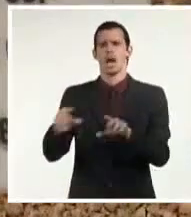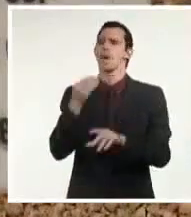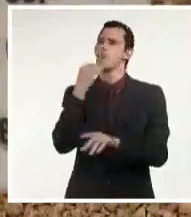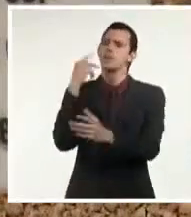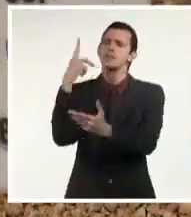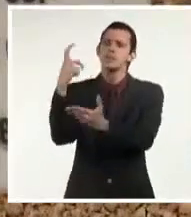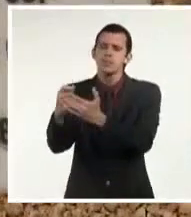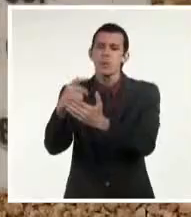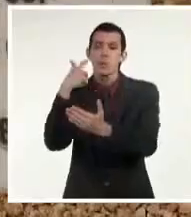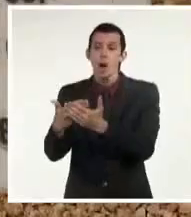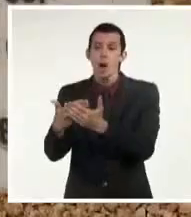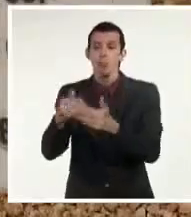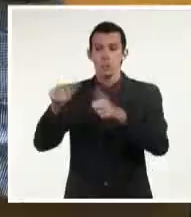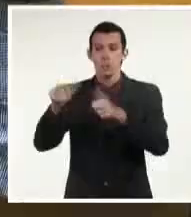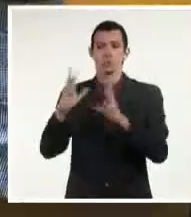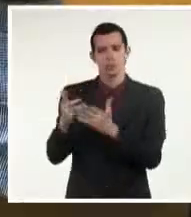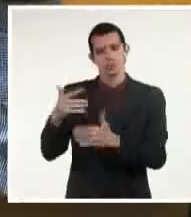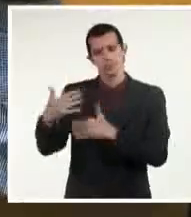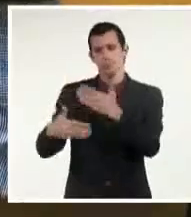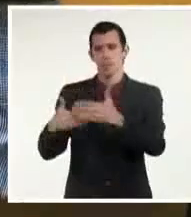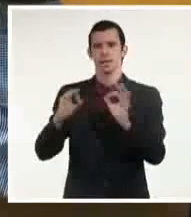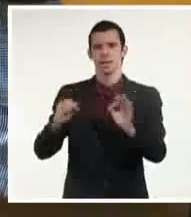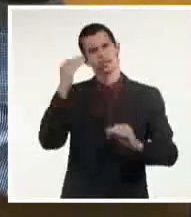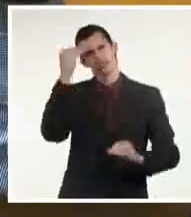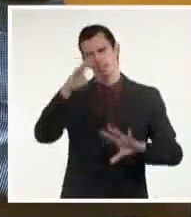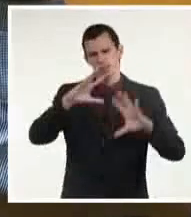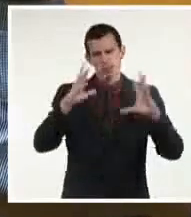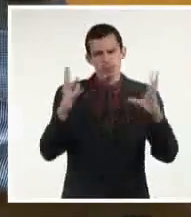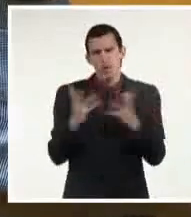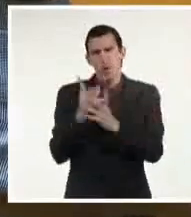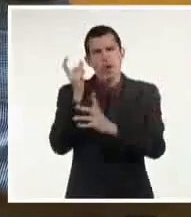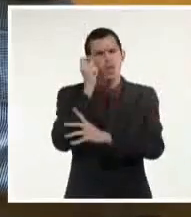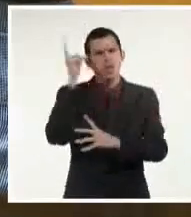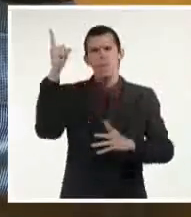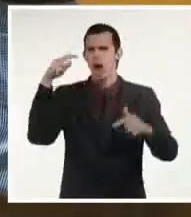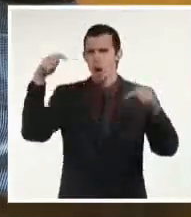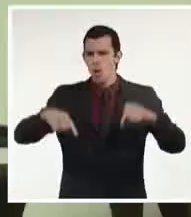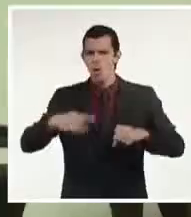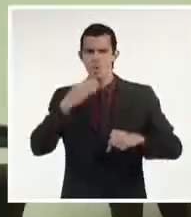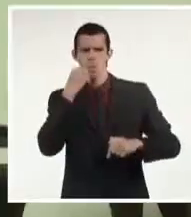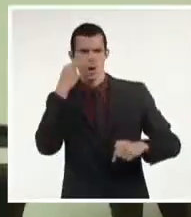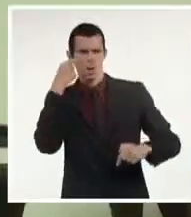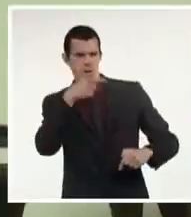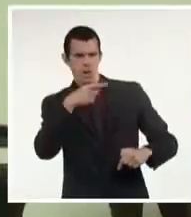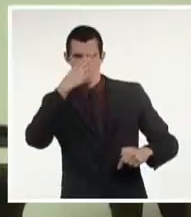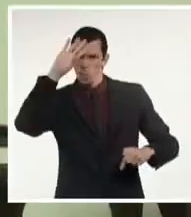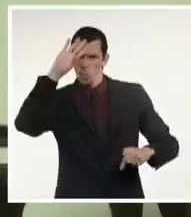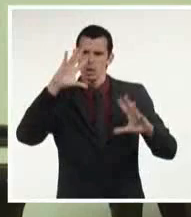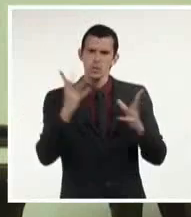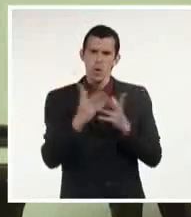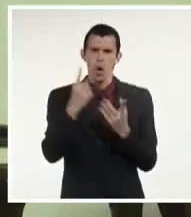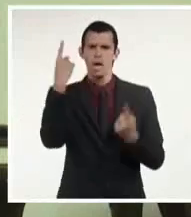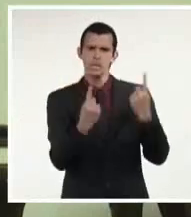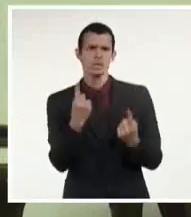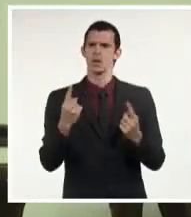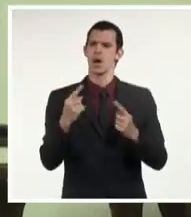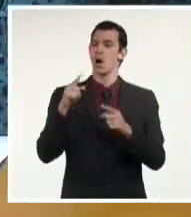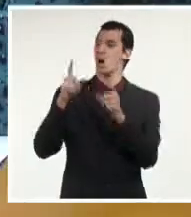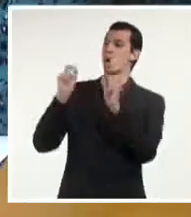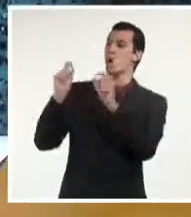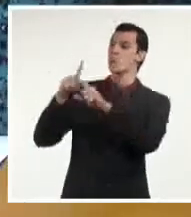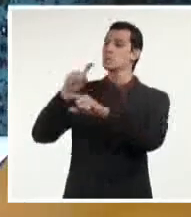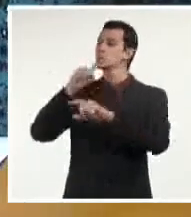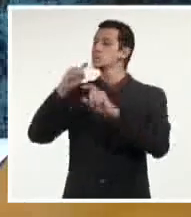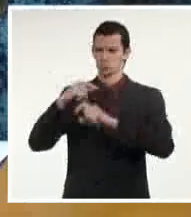biomédicas y científicas en el país. En la búsqueda de nuevas evidencias, ya está en marcha en Cuba otro nuevo